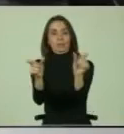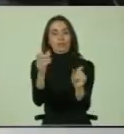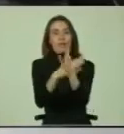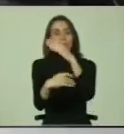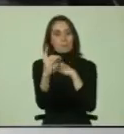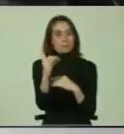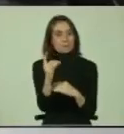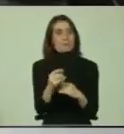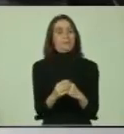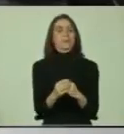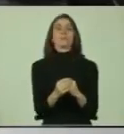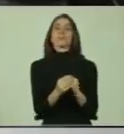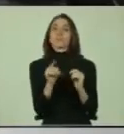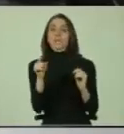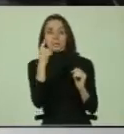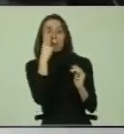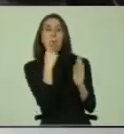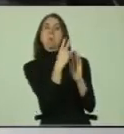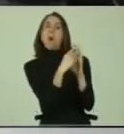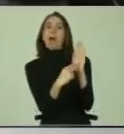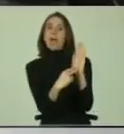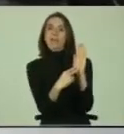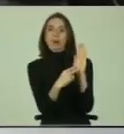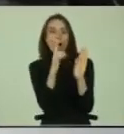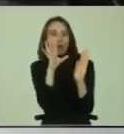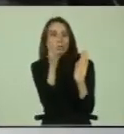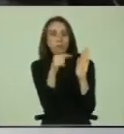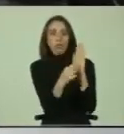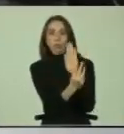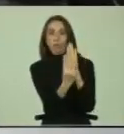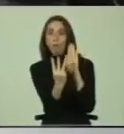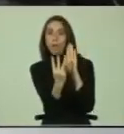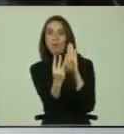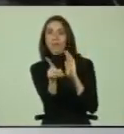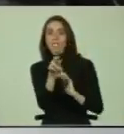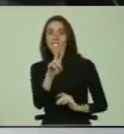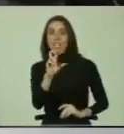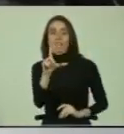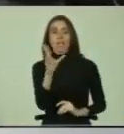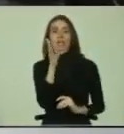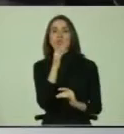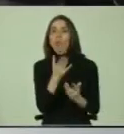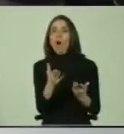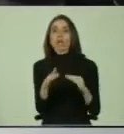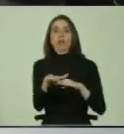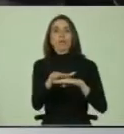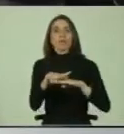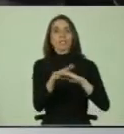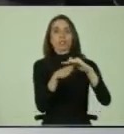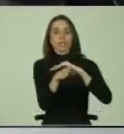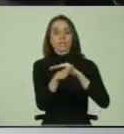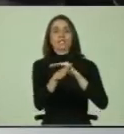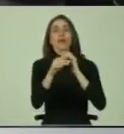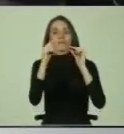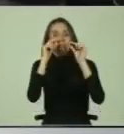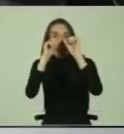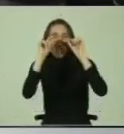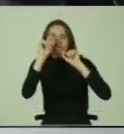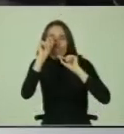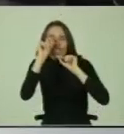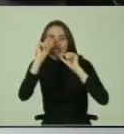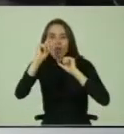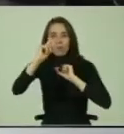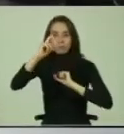Este ejercicio evidenció que el sitio no contaba con medidas básicas de accesibilidad, como aumentar el tamaño de letra,